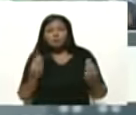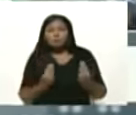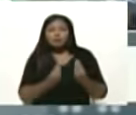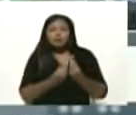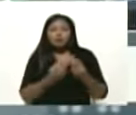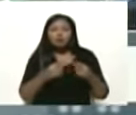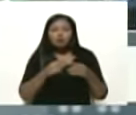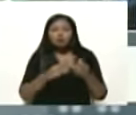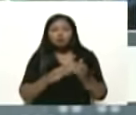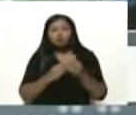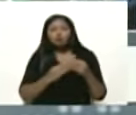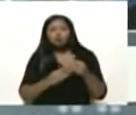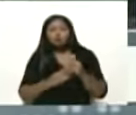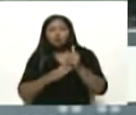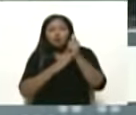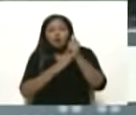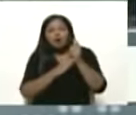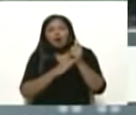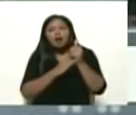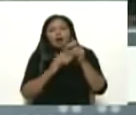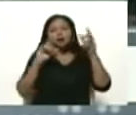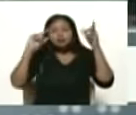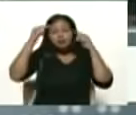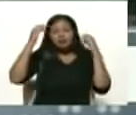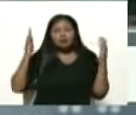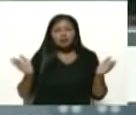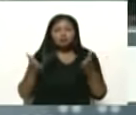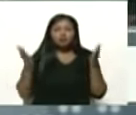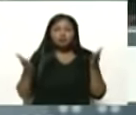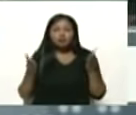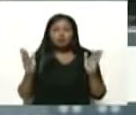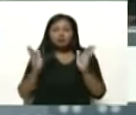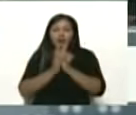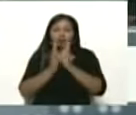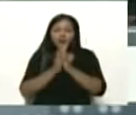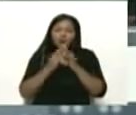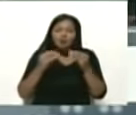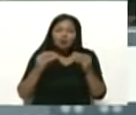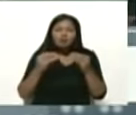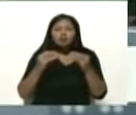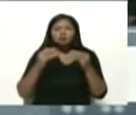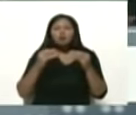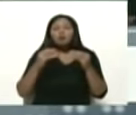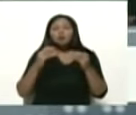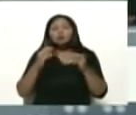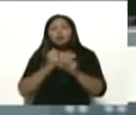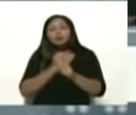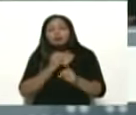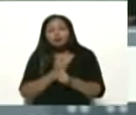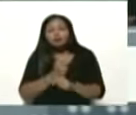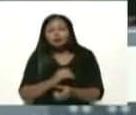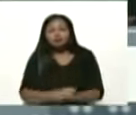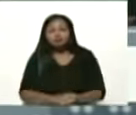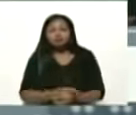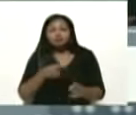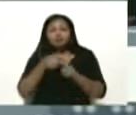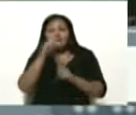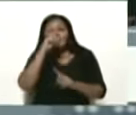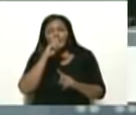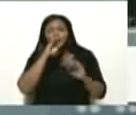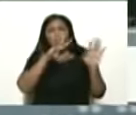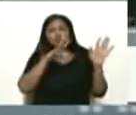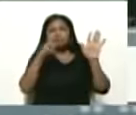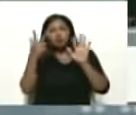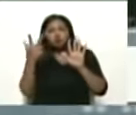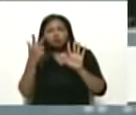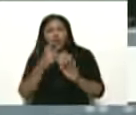comandante Chávez impulsando el frente constituyente de trabajadores por allá en el año noventa